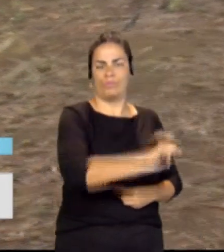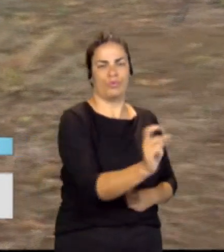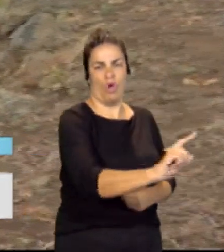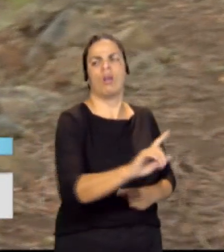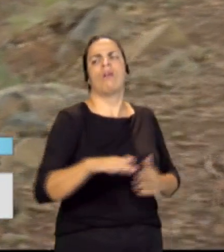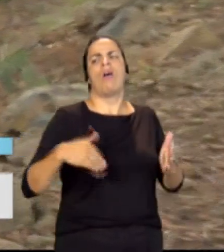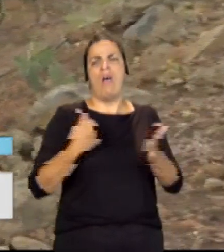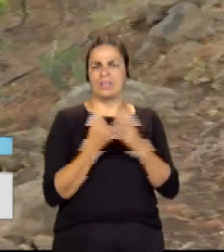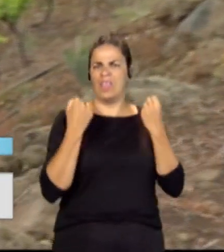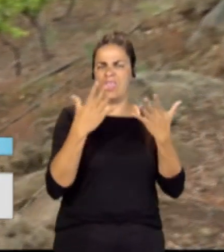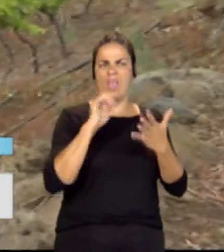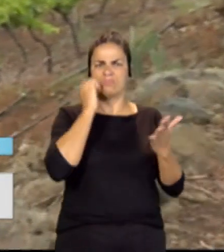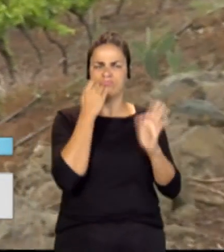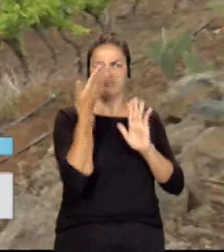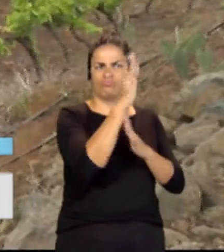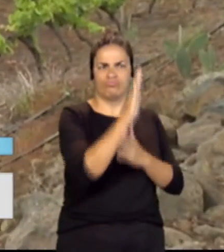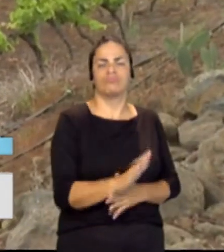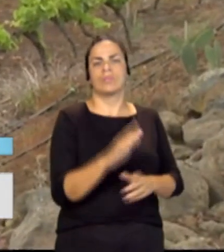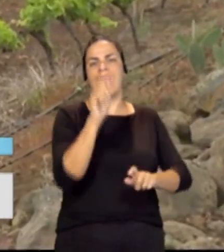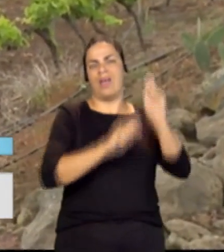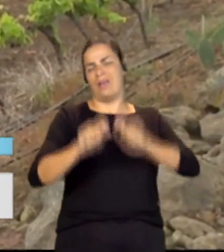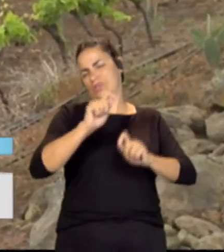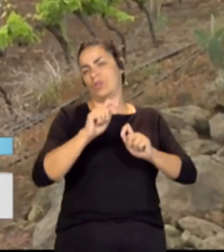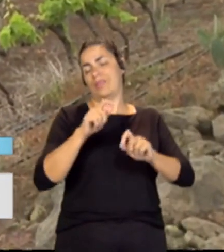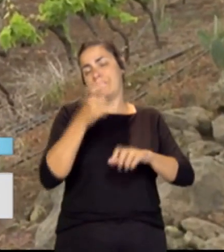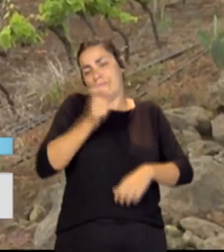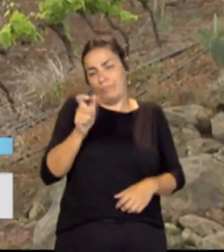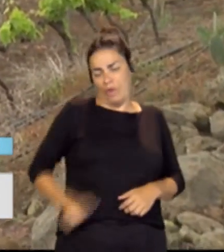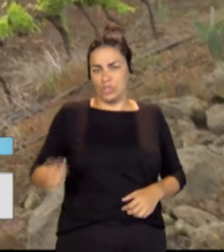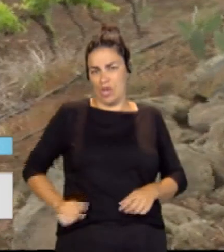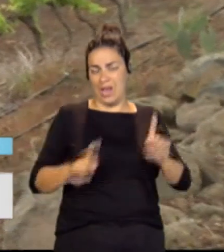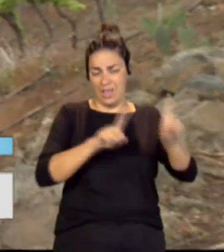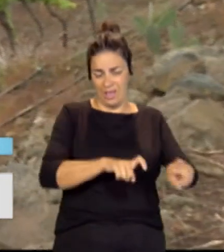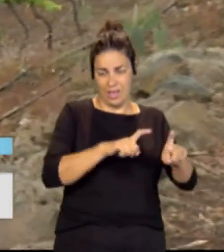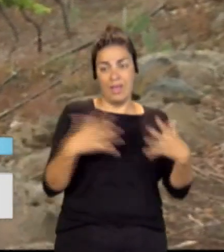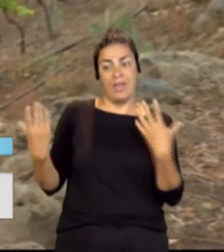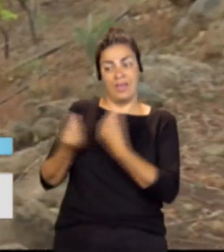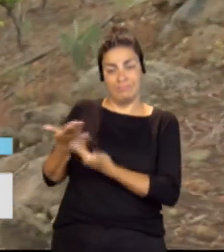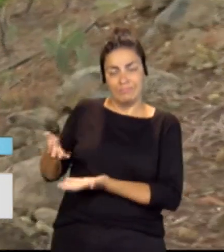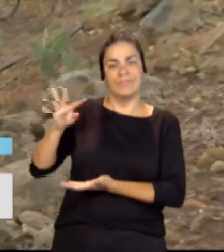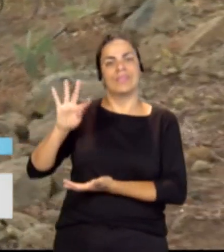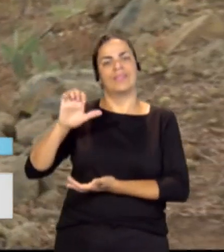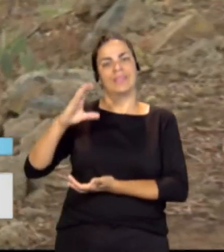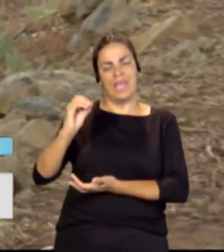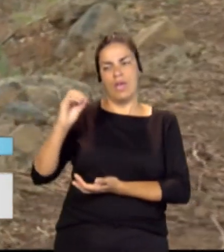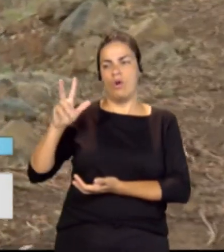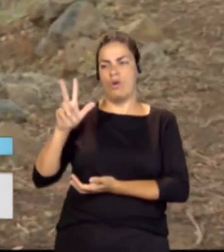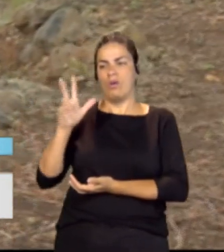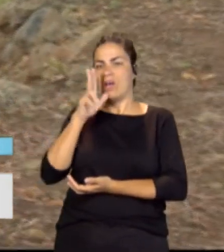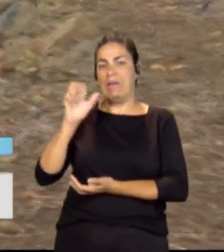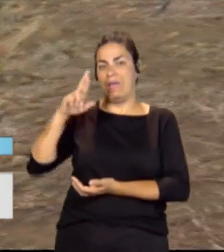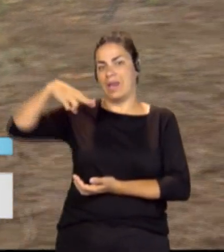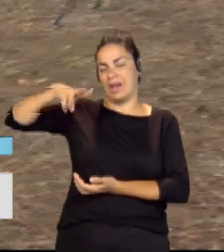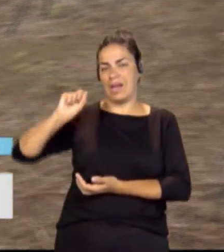organizaciones de profesionales agrarias. Con nosotros se encuentra Teo Hernando, el exsecretario